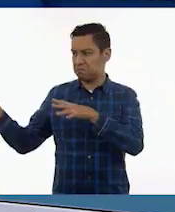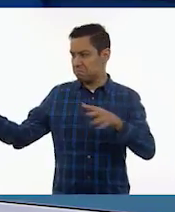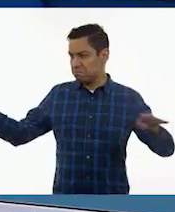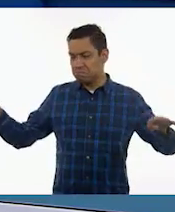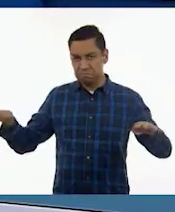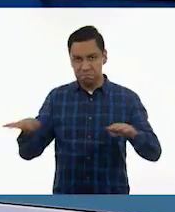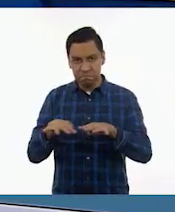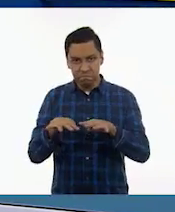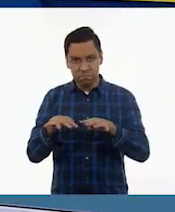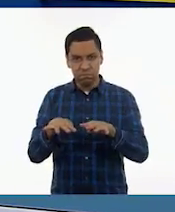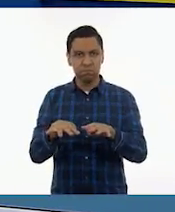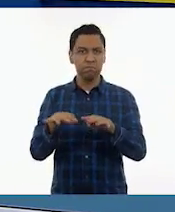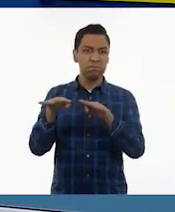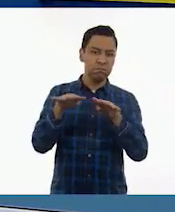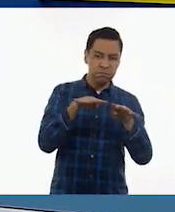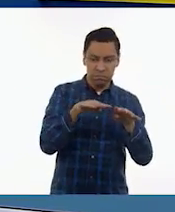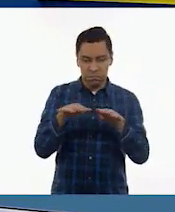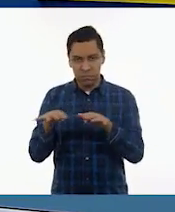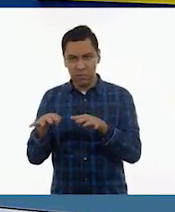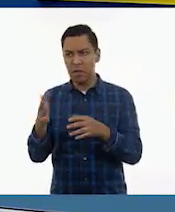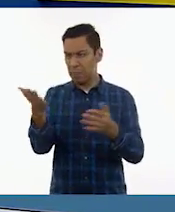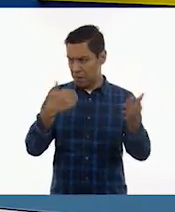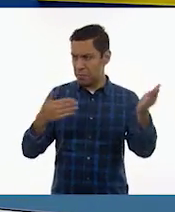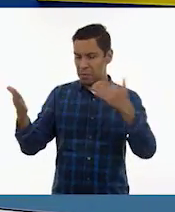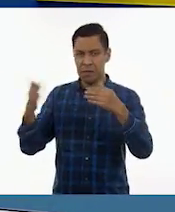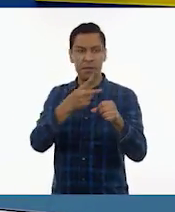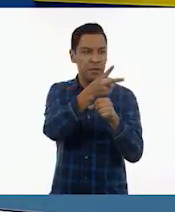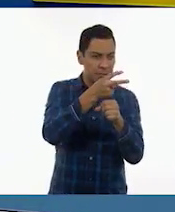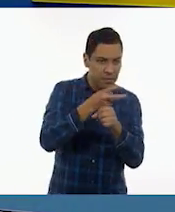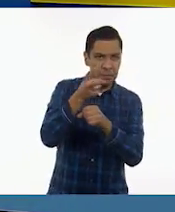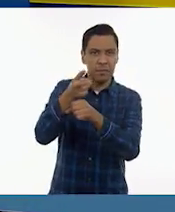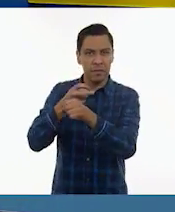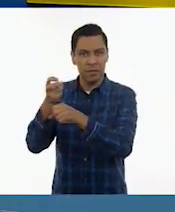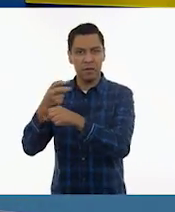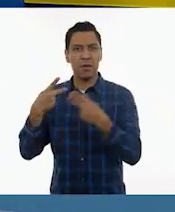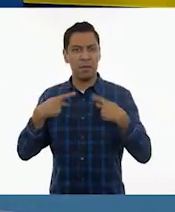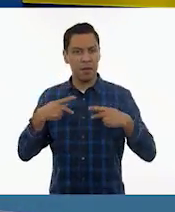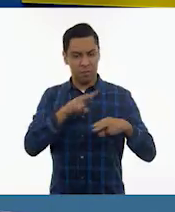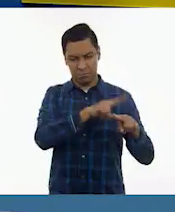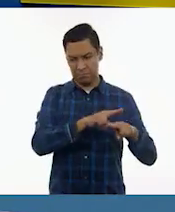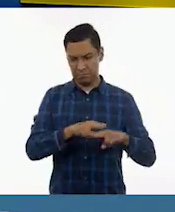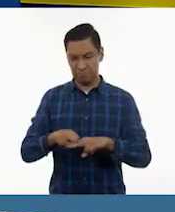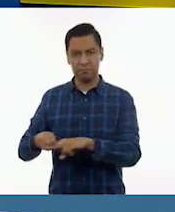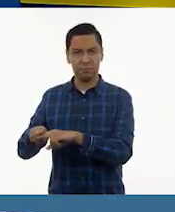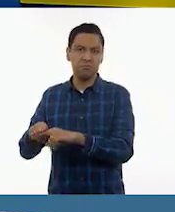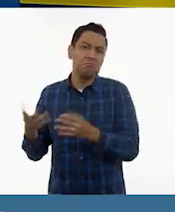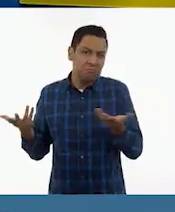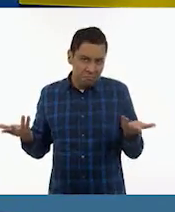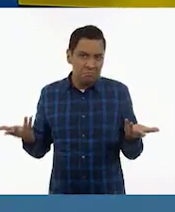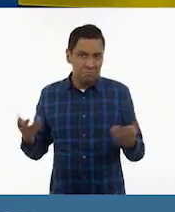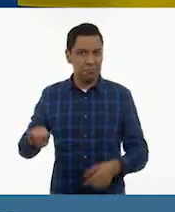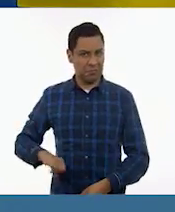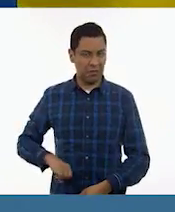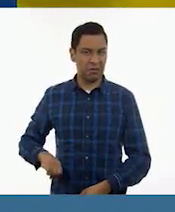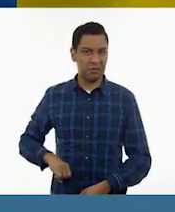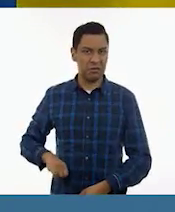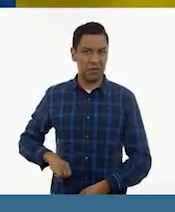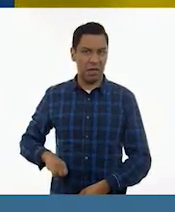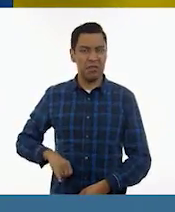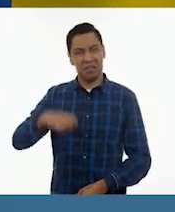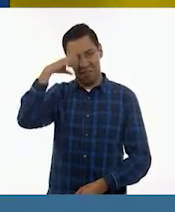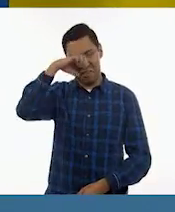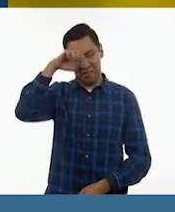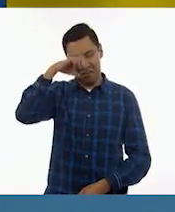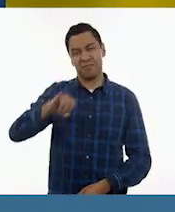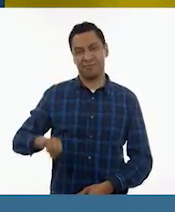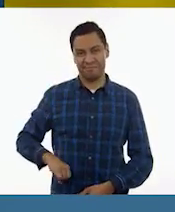reacciones y entonces invitan a los ensayos generales a público. Sí, que es un laboratorio muy interesante. Sí, una experiencia